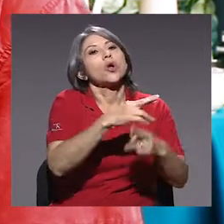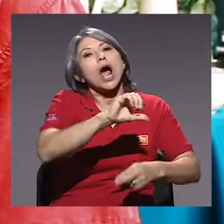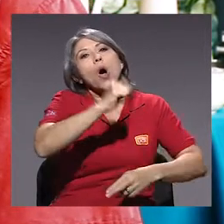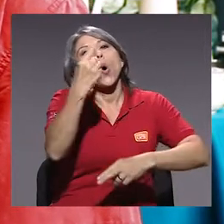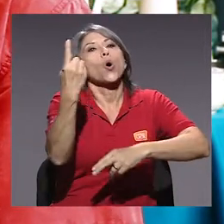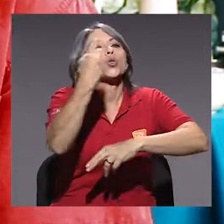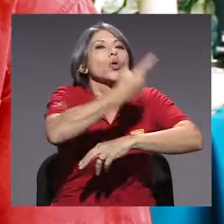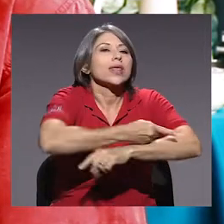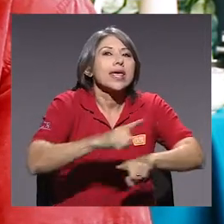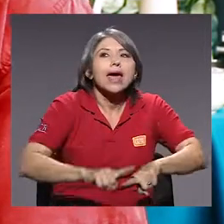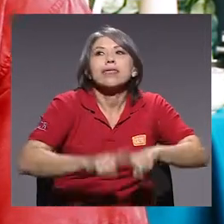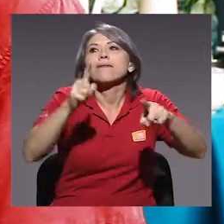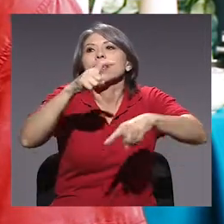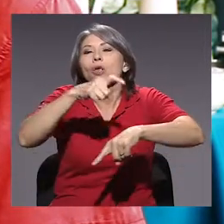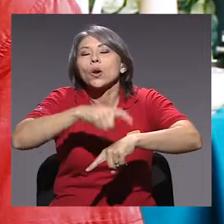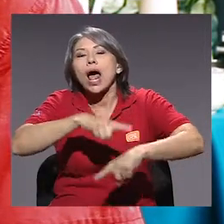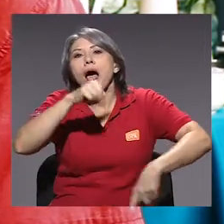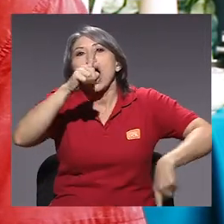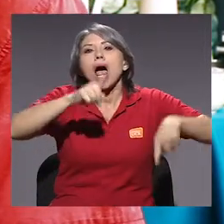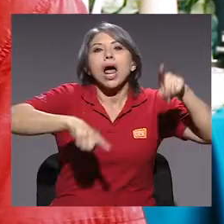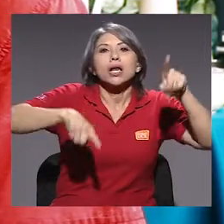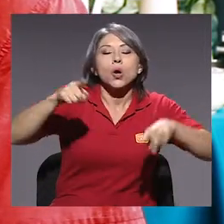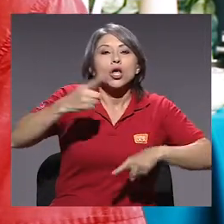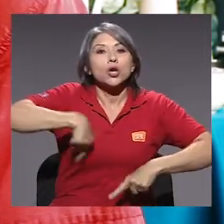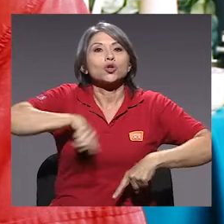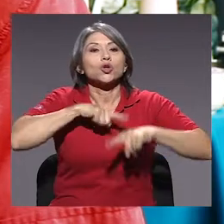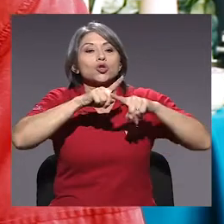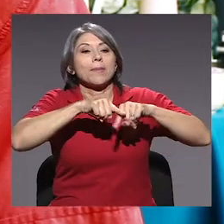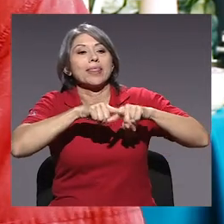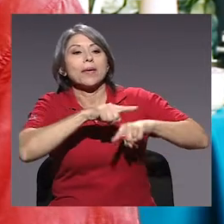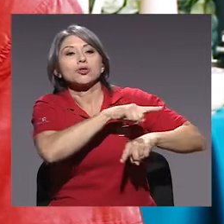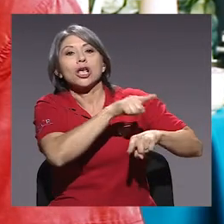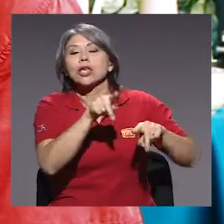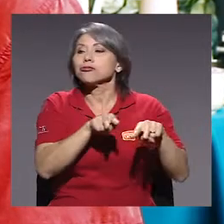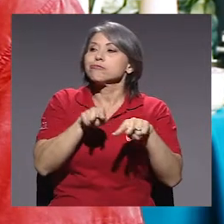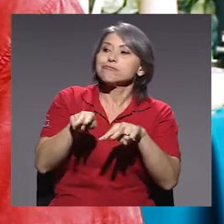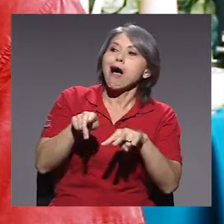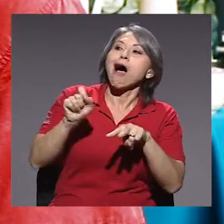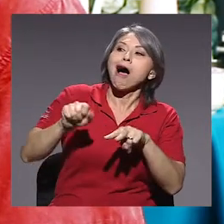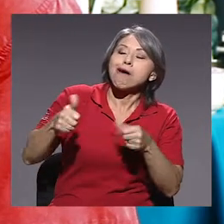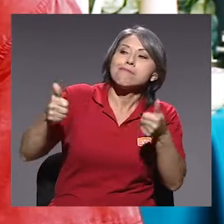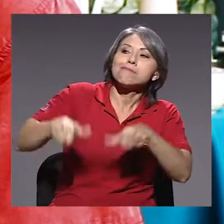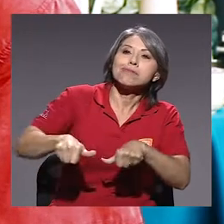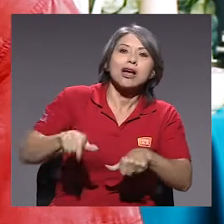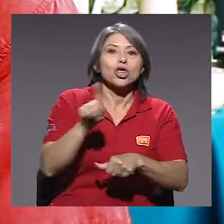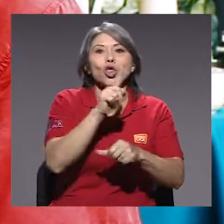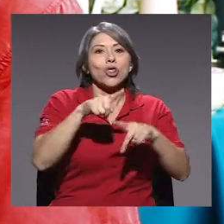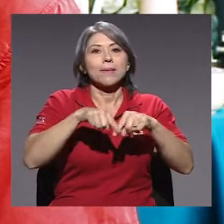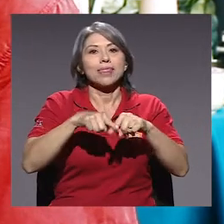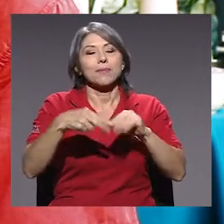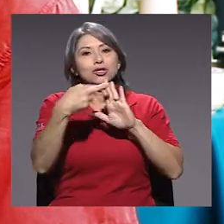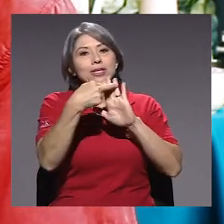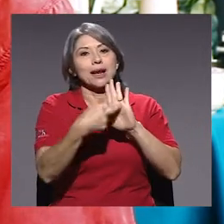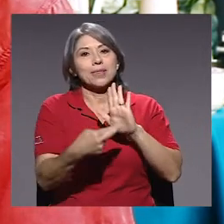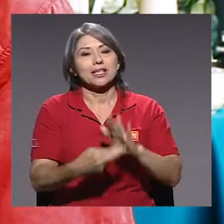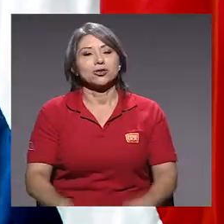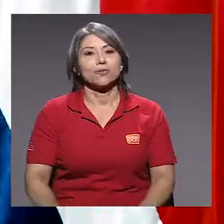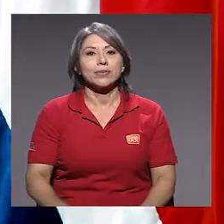en otro horario y dependemos de su visto bueno. No dependemos de reglamentación.